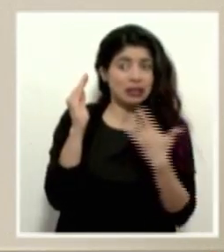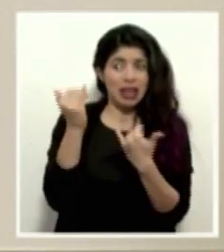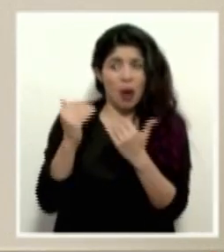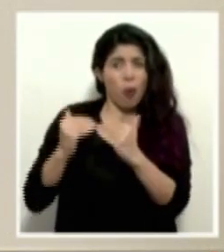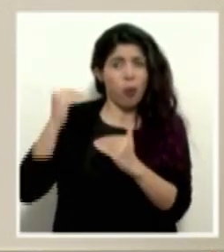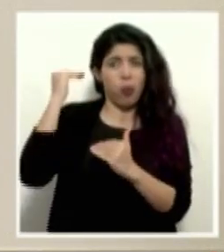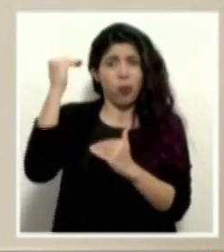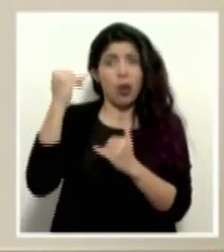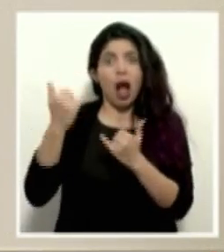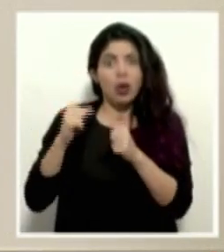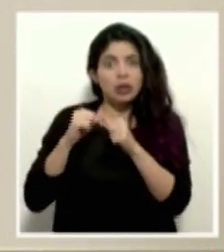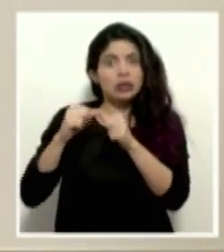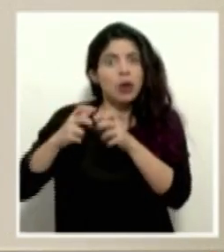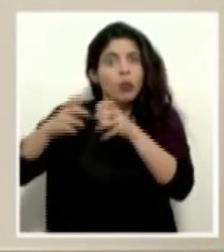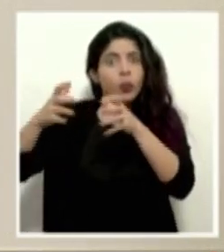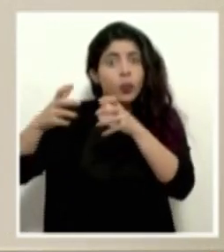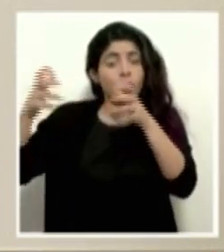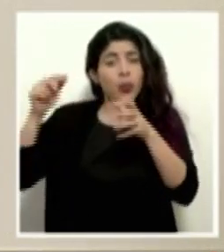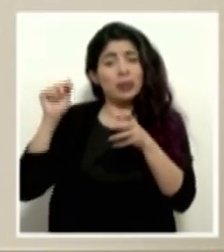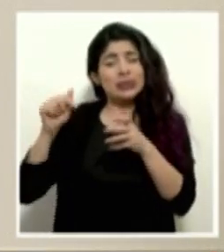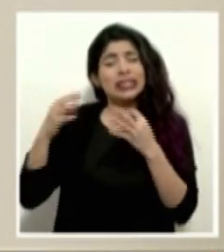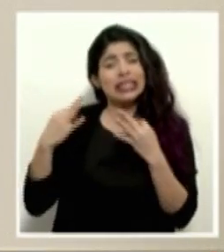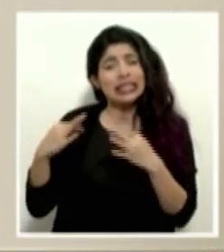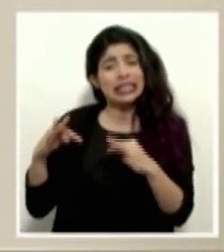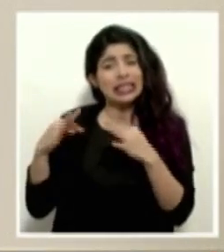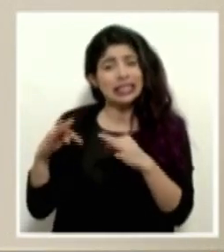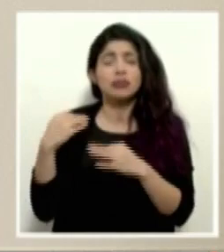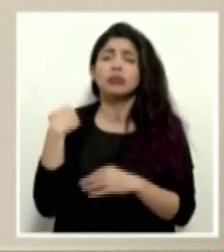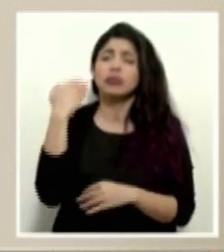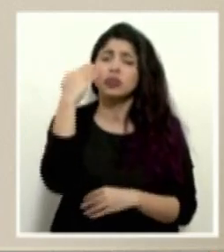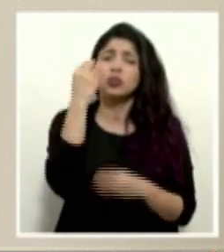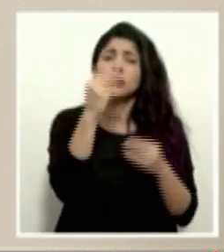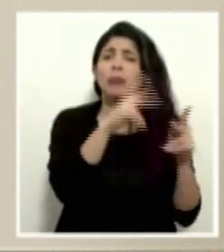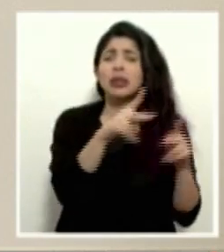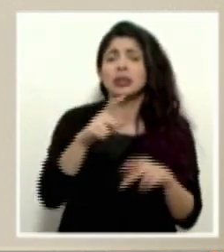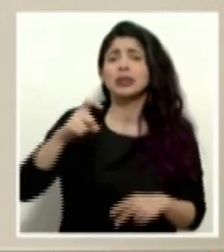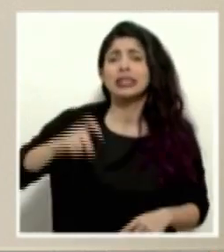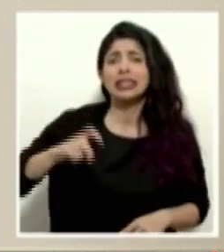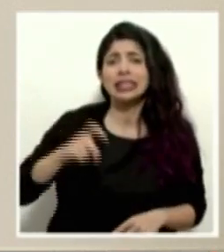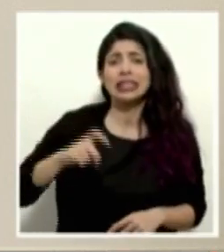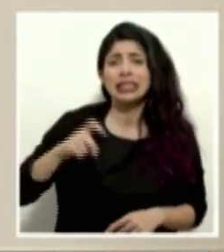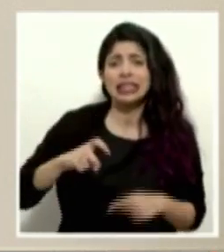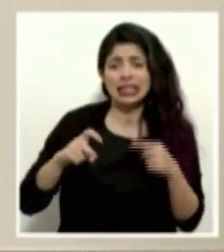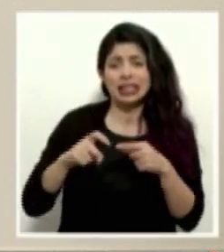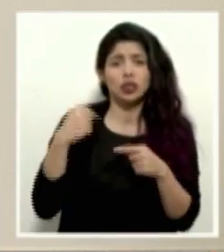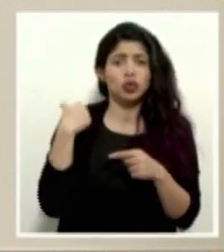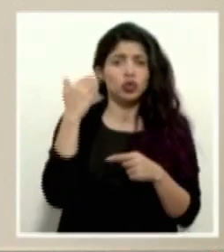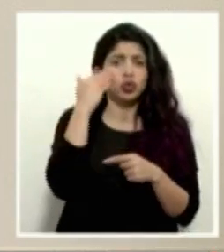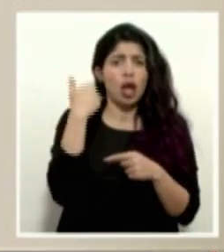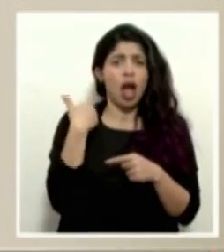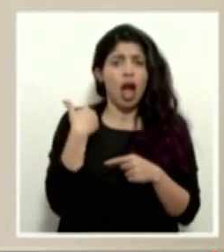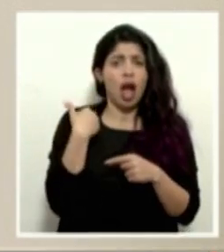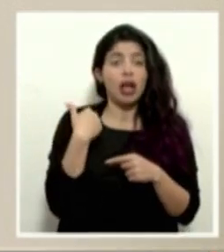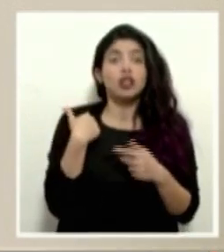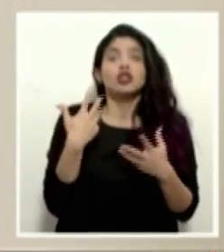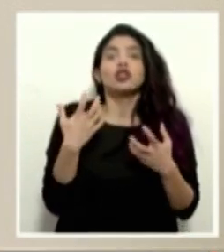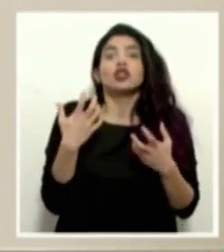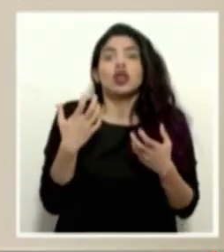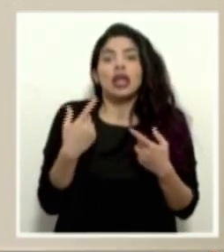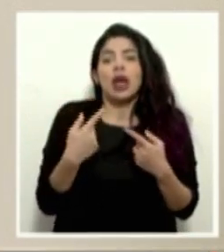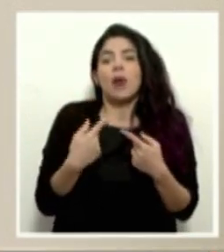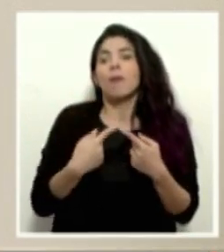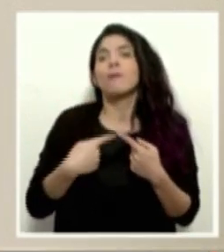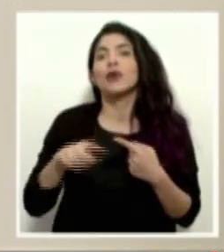incremento constante y eso es lo que estamos tratando y yo sé que hay mucha necesidad y créanme que de verdad que yo quisiera poder habilitar más